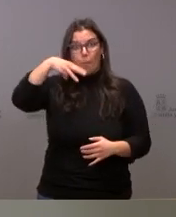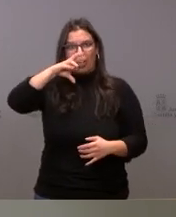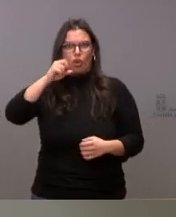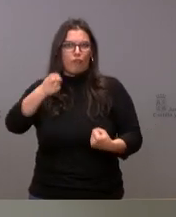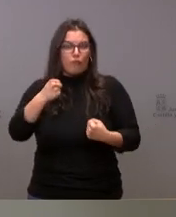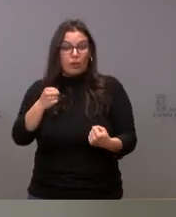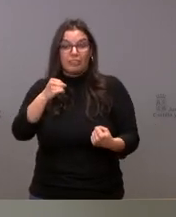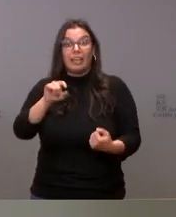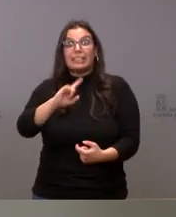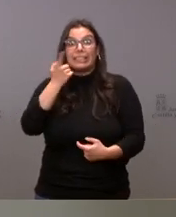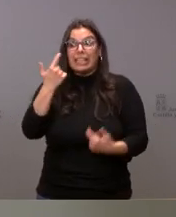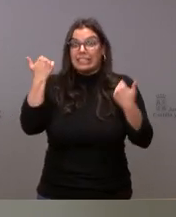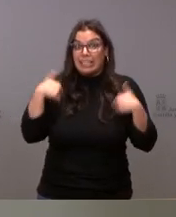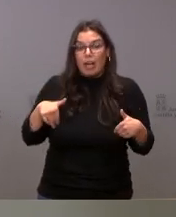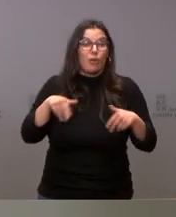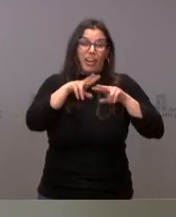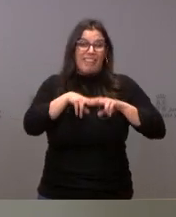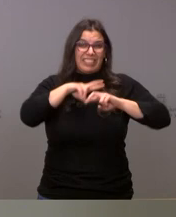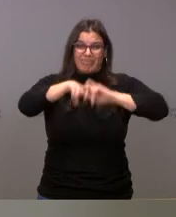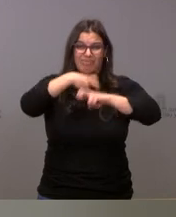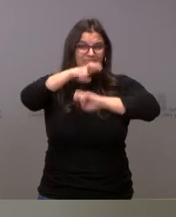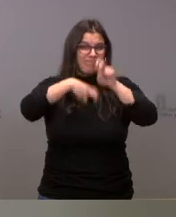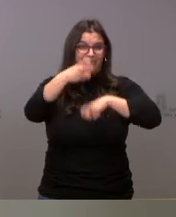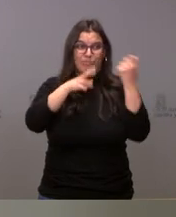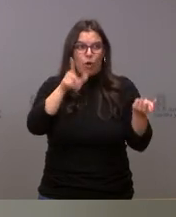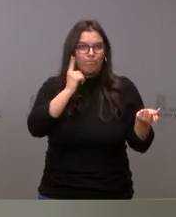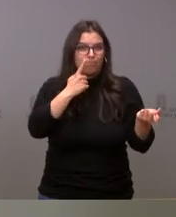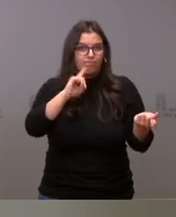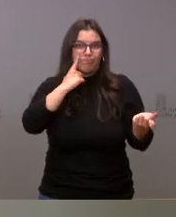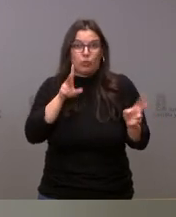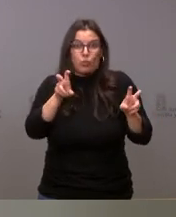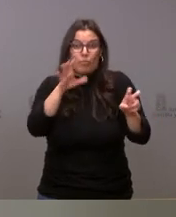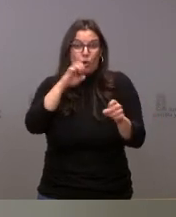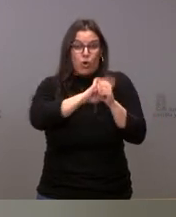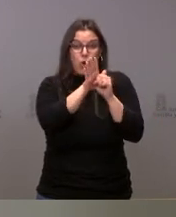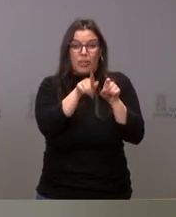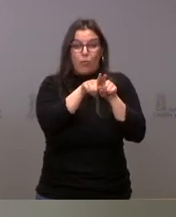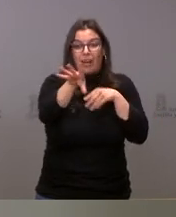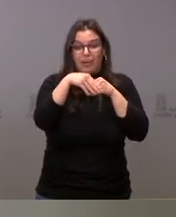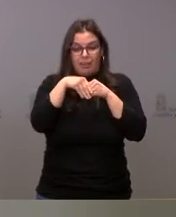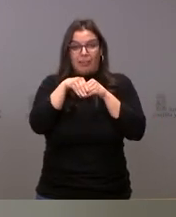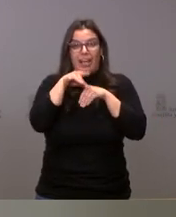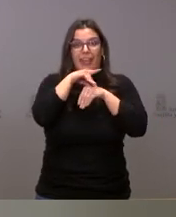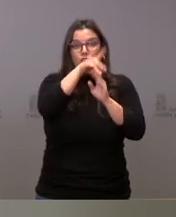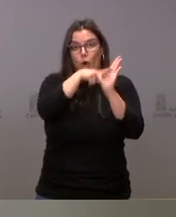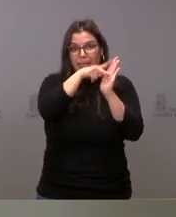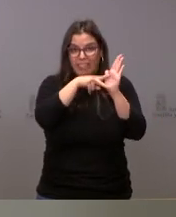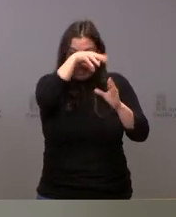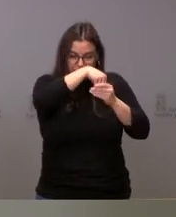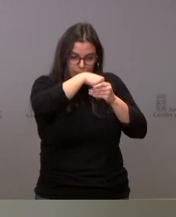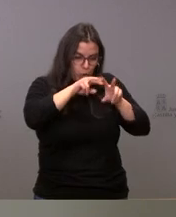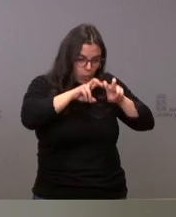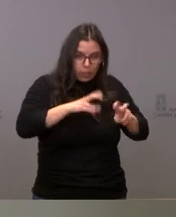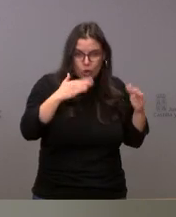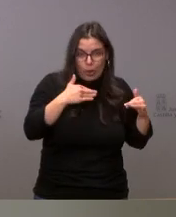cuando se tiene y se está revisando continuamente. Como digo, muchas veces COVID no ha venido con un manual de instrucciones y, por tanto, vamos